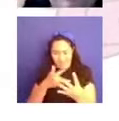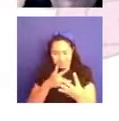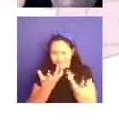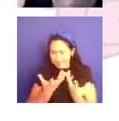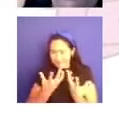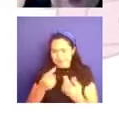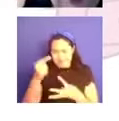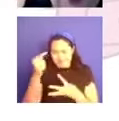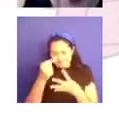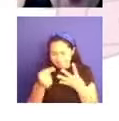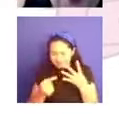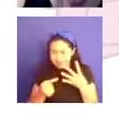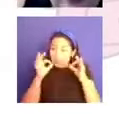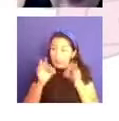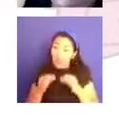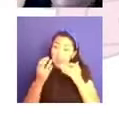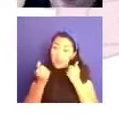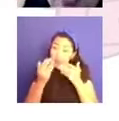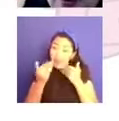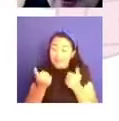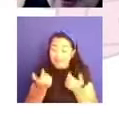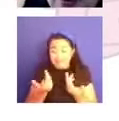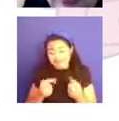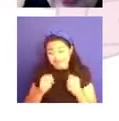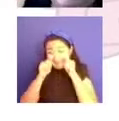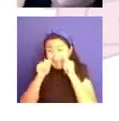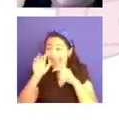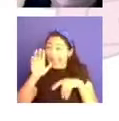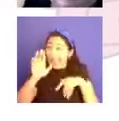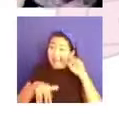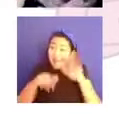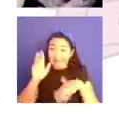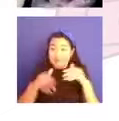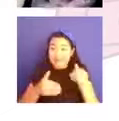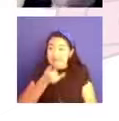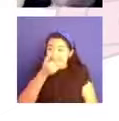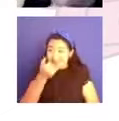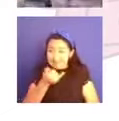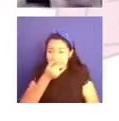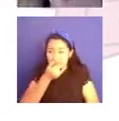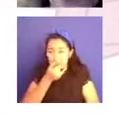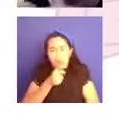perfectamente imperfectos, hay que notarlo, hay que irlo